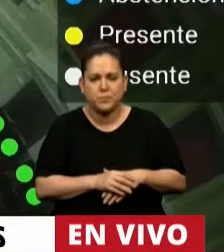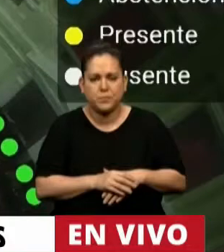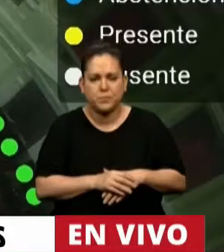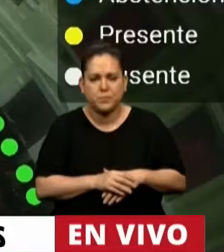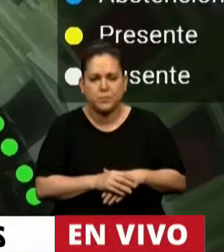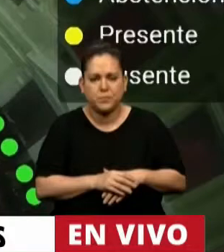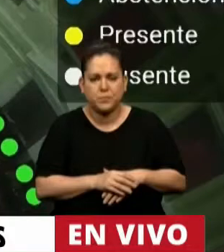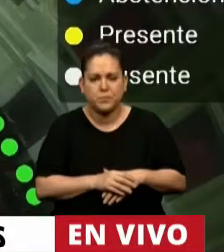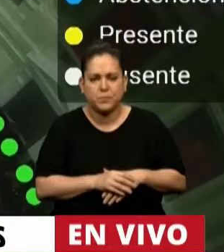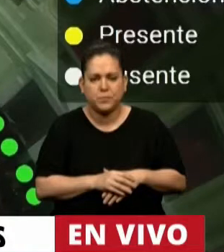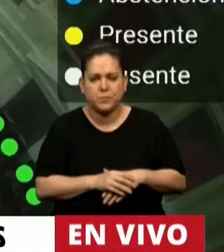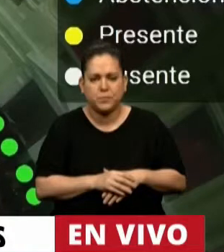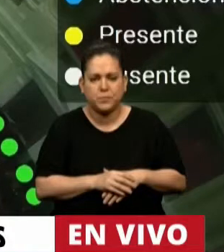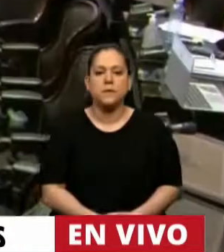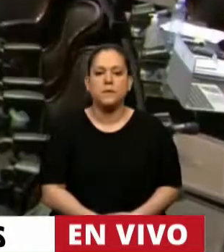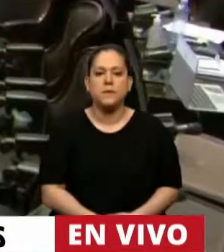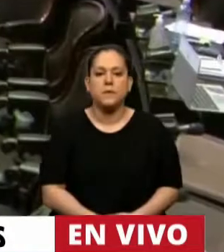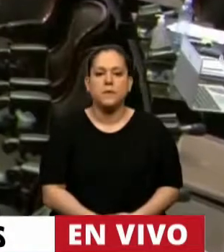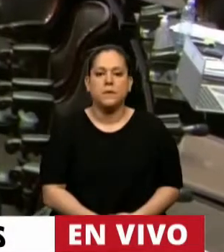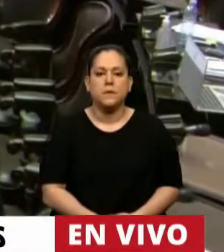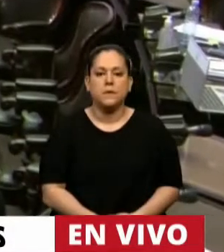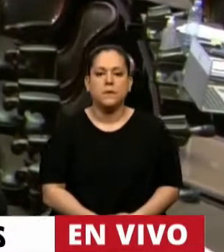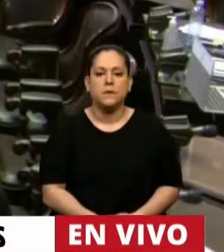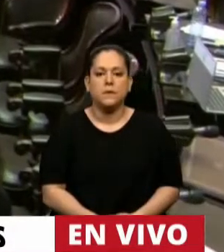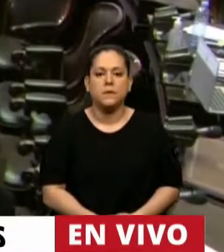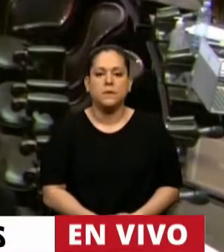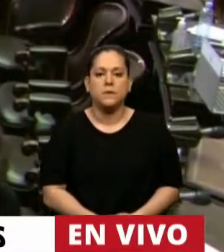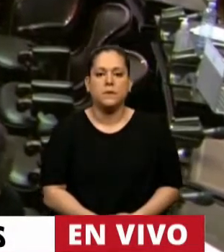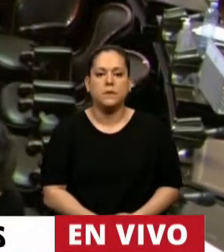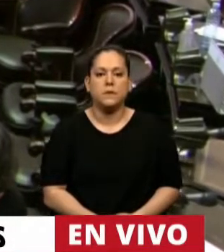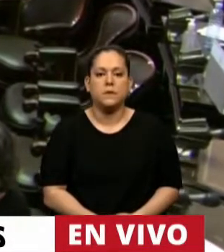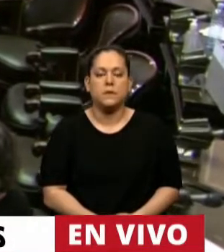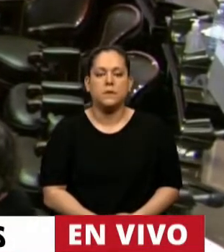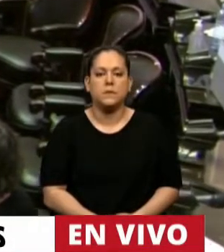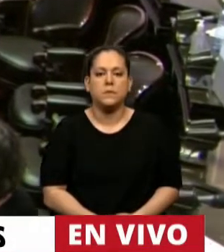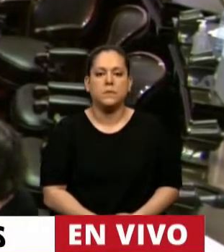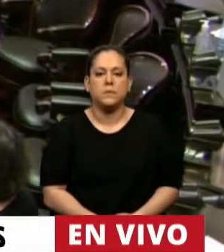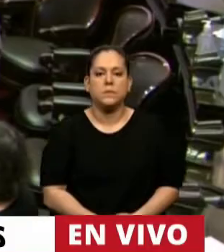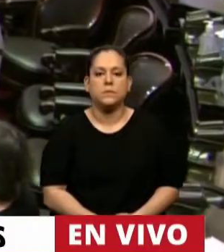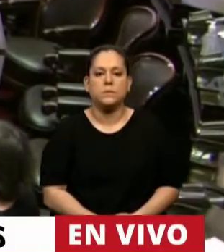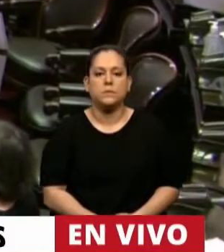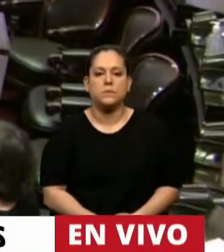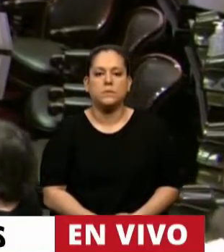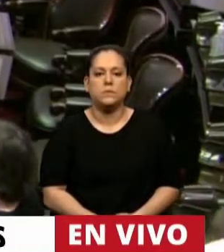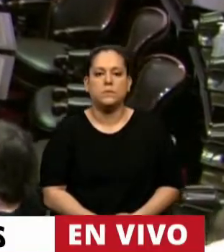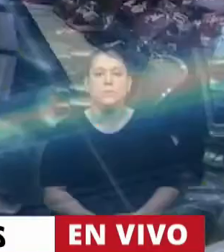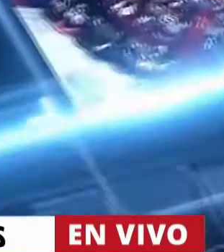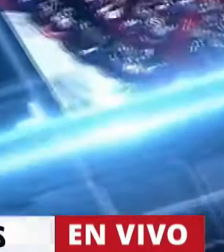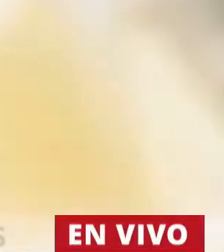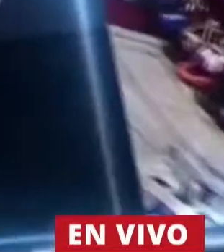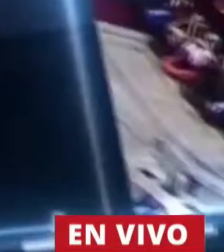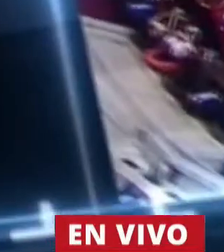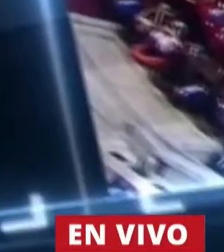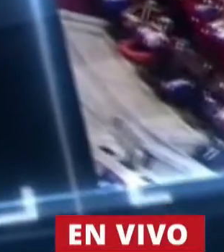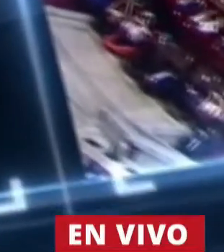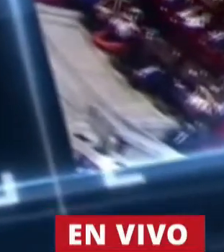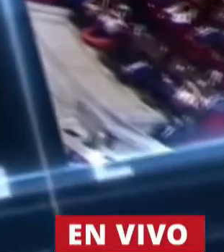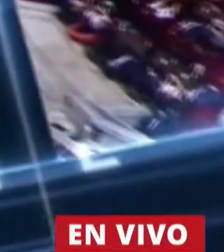que habilita la renegociación de las deudas de las provincias con la ANSES y modifica el modo de financiamiento de la reparación histórica.